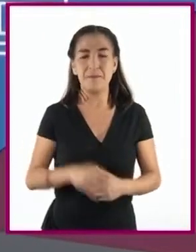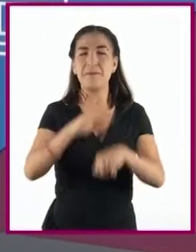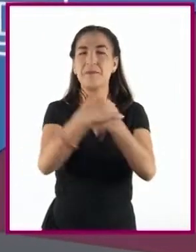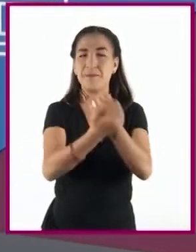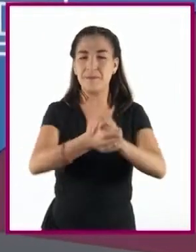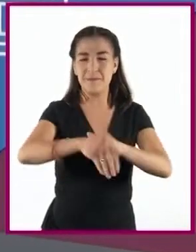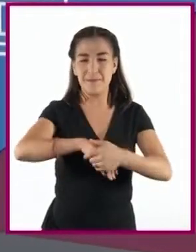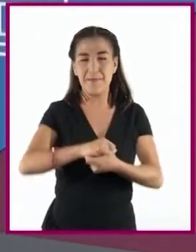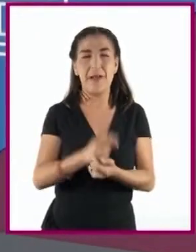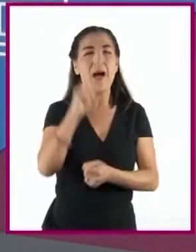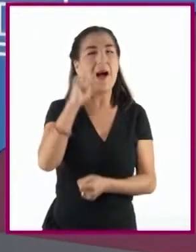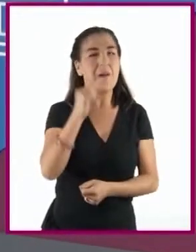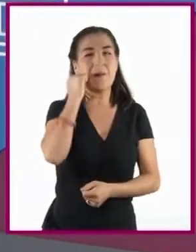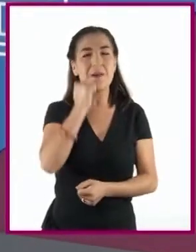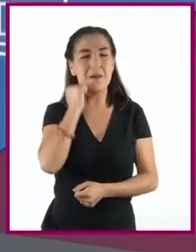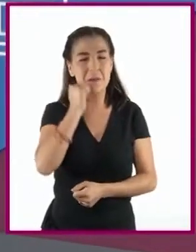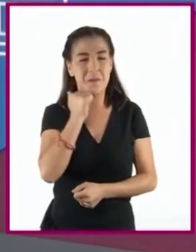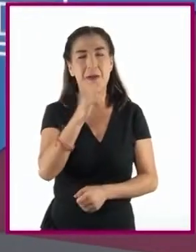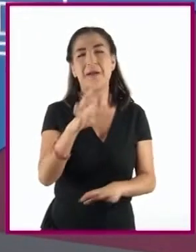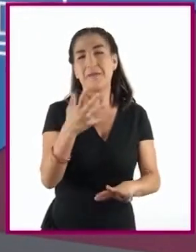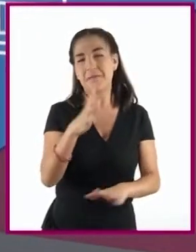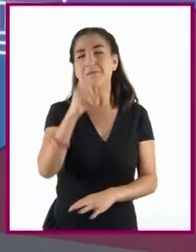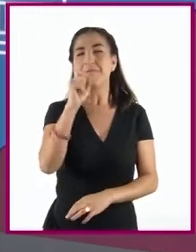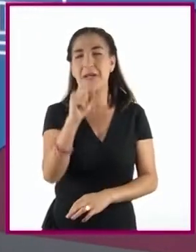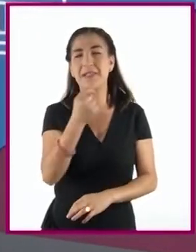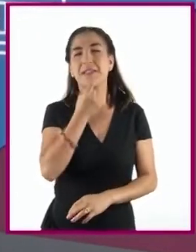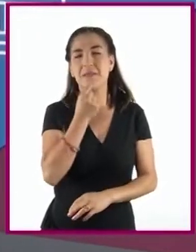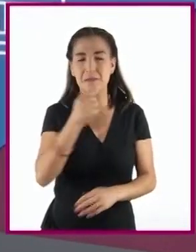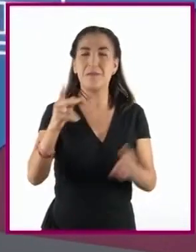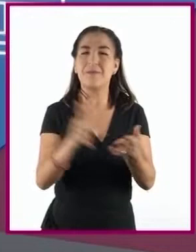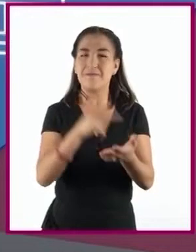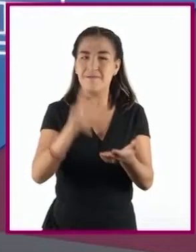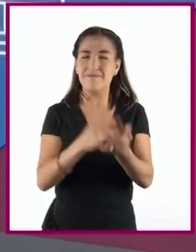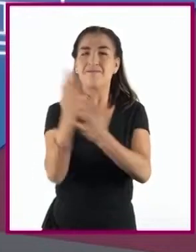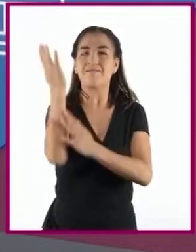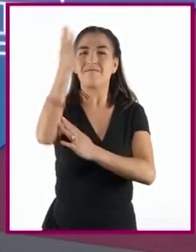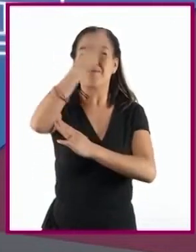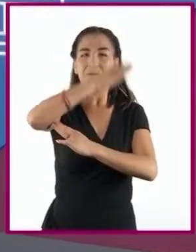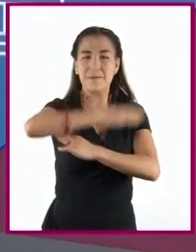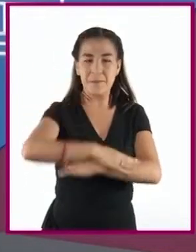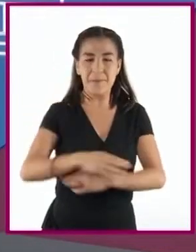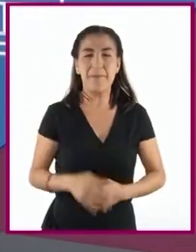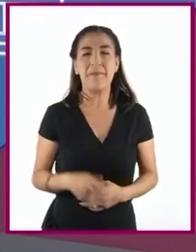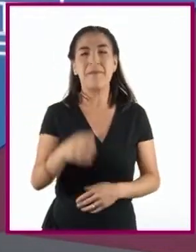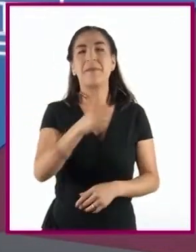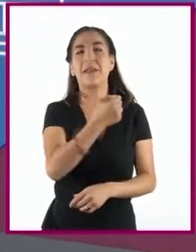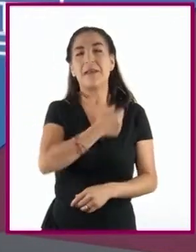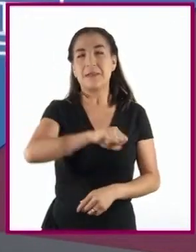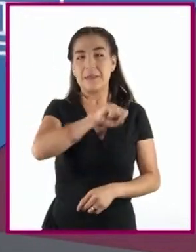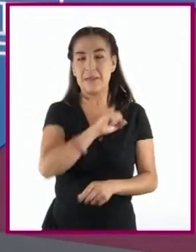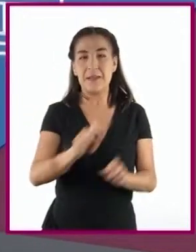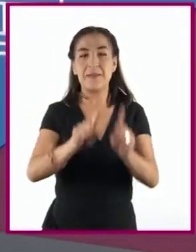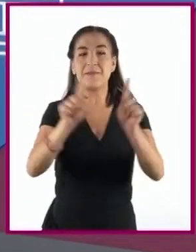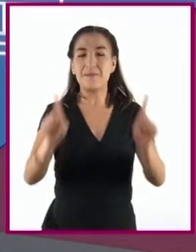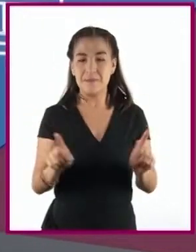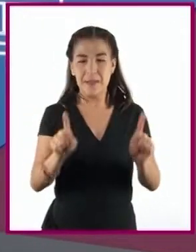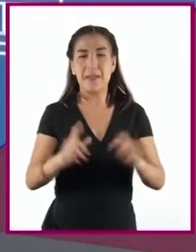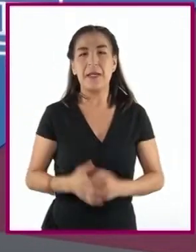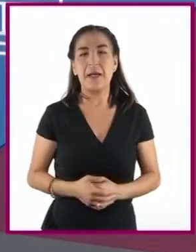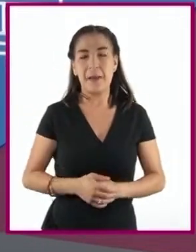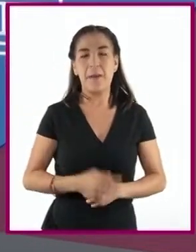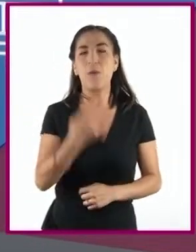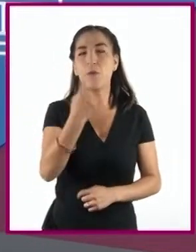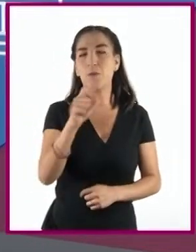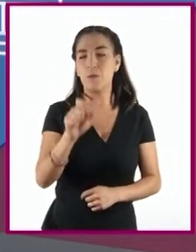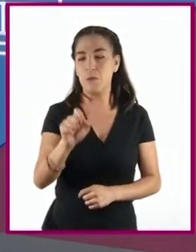lavado de manos con agua y jabón por lo menos durante 20 segundos varias veces al día, mantener la sana distancia, alejándonos metro